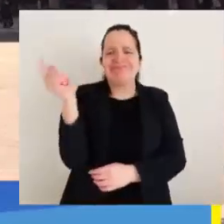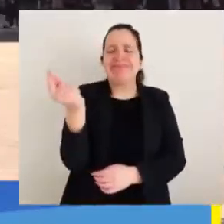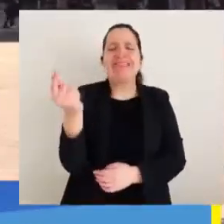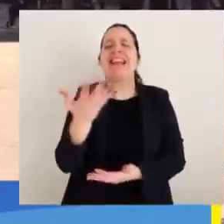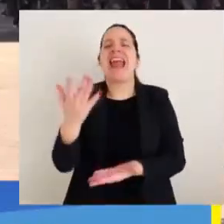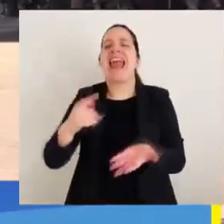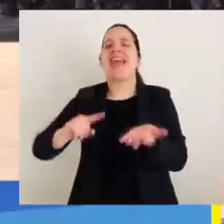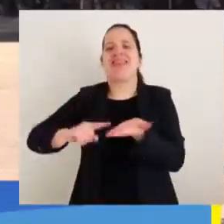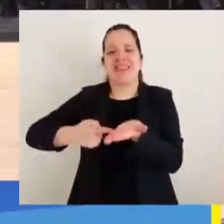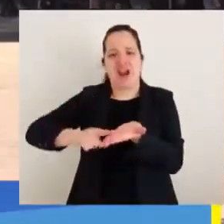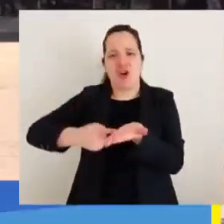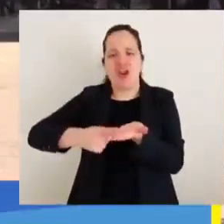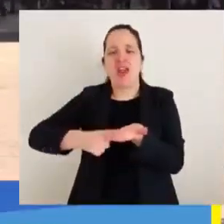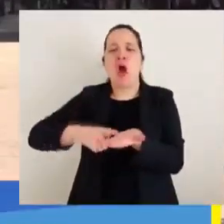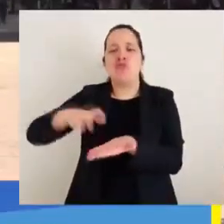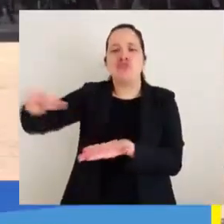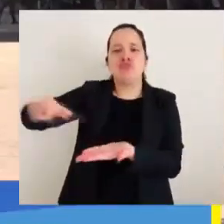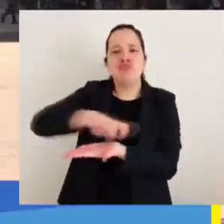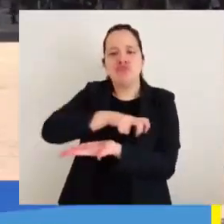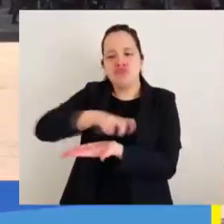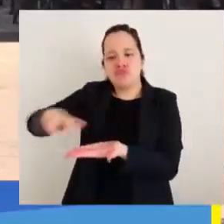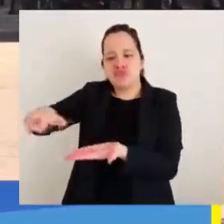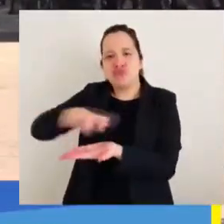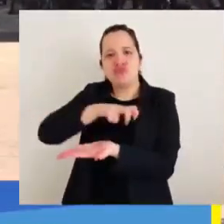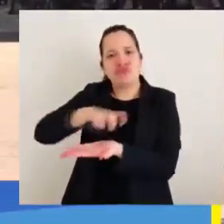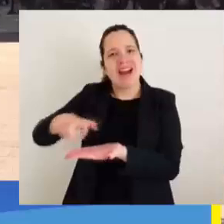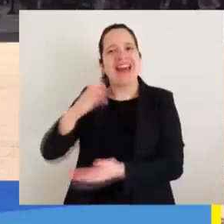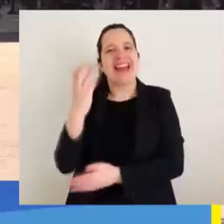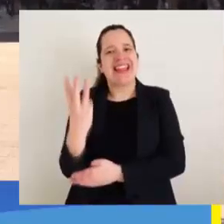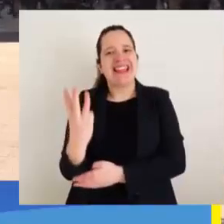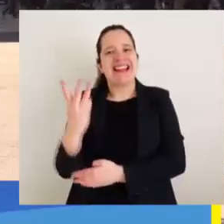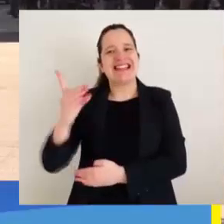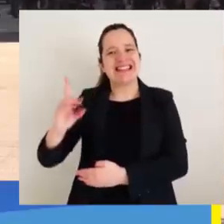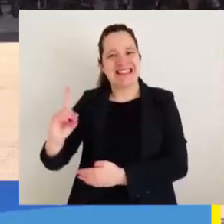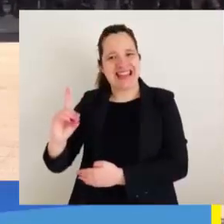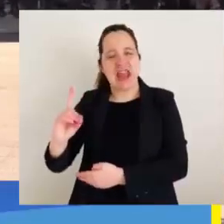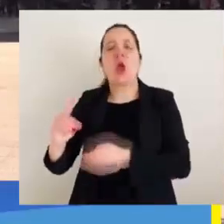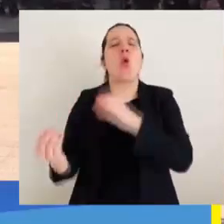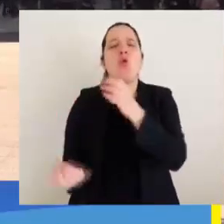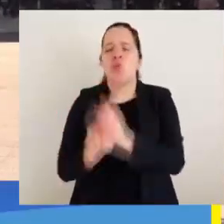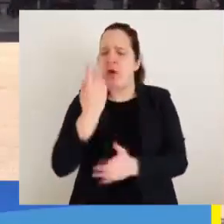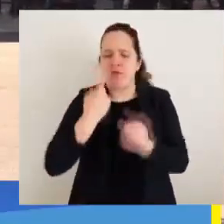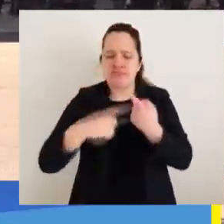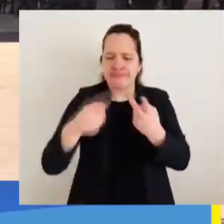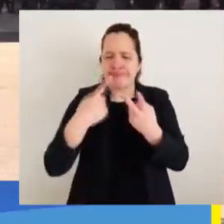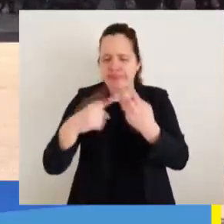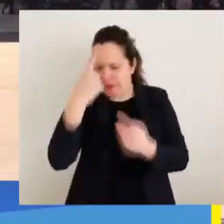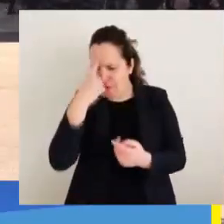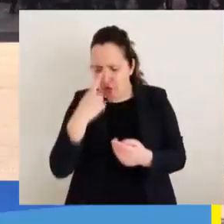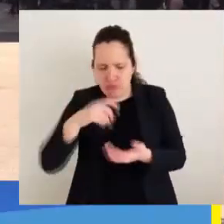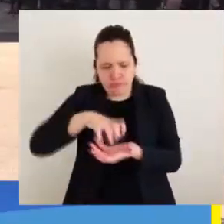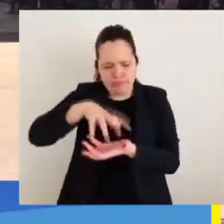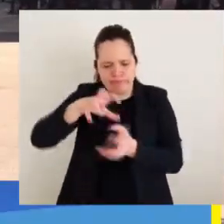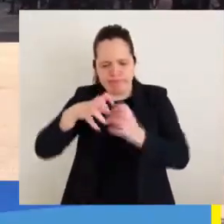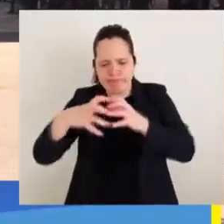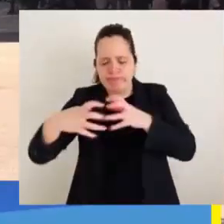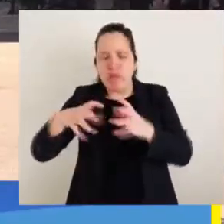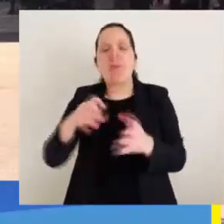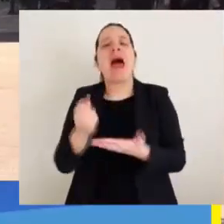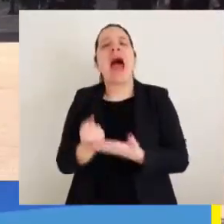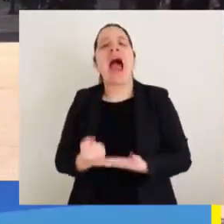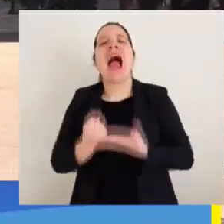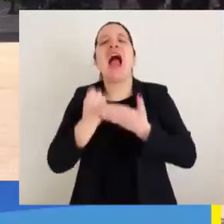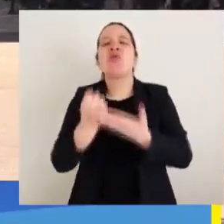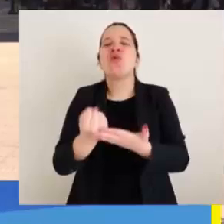través de la tecnología de la impresión en 13 dimensiones. Han logrado crear distintos formatos para poder crear